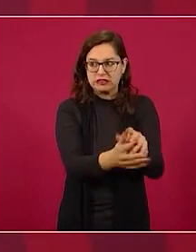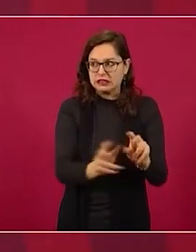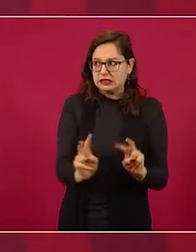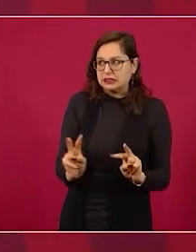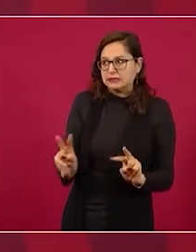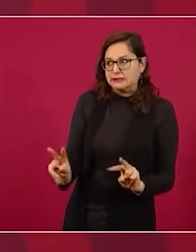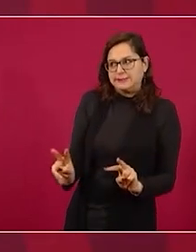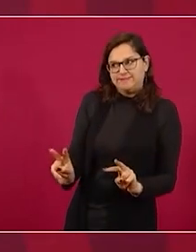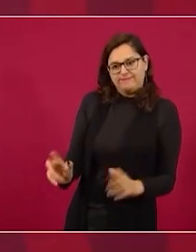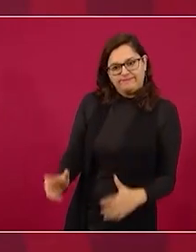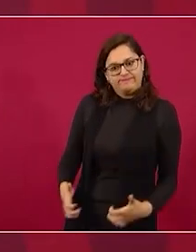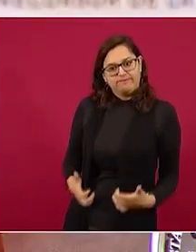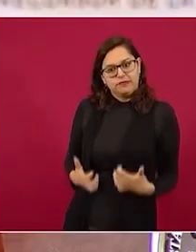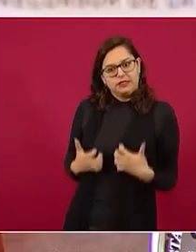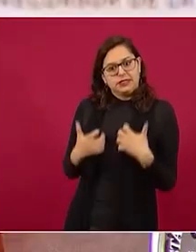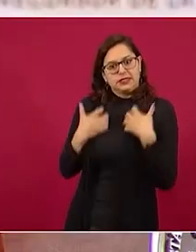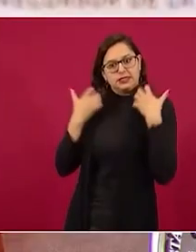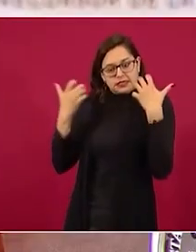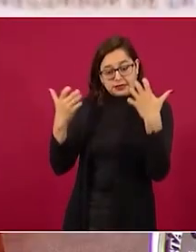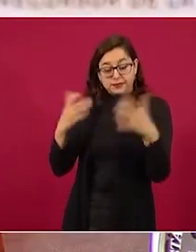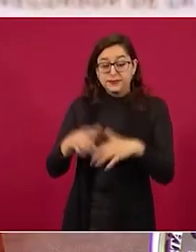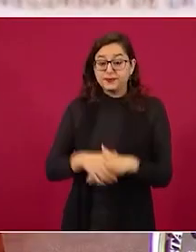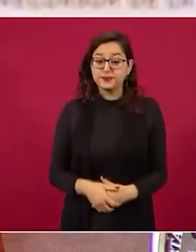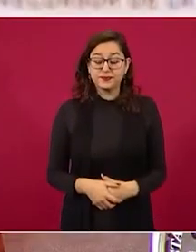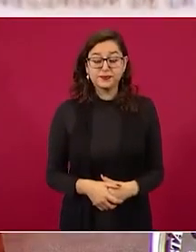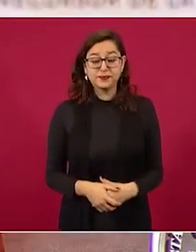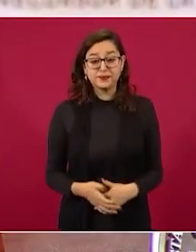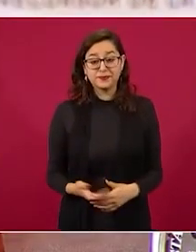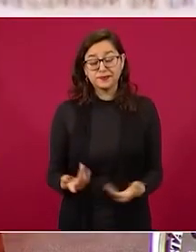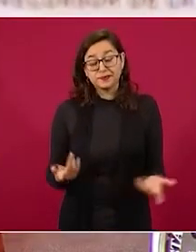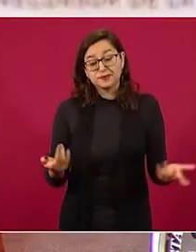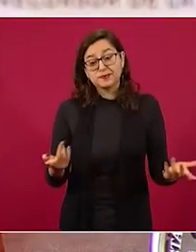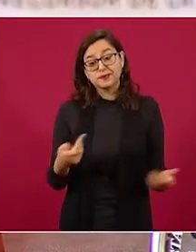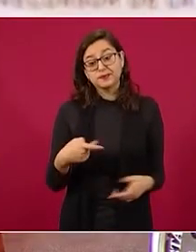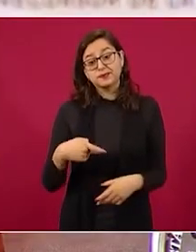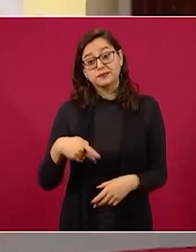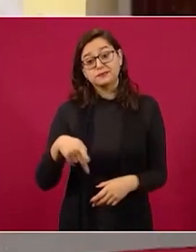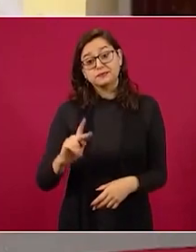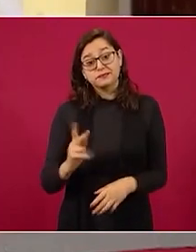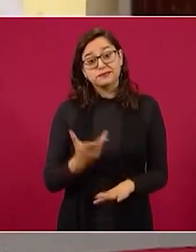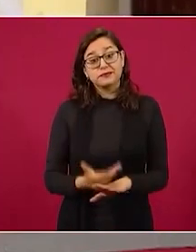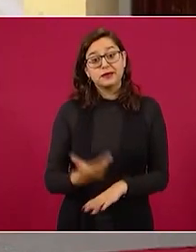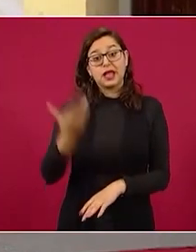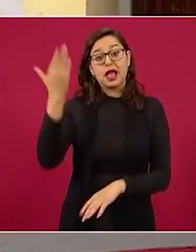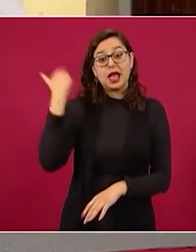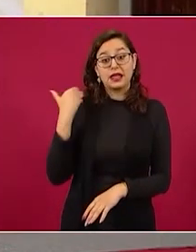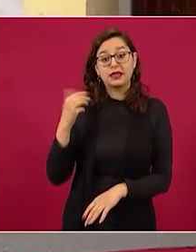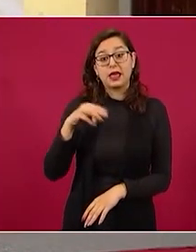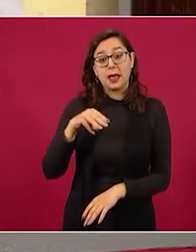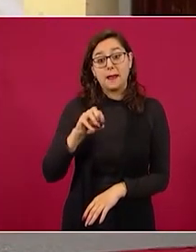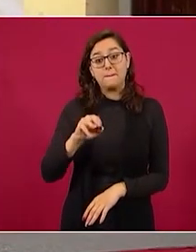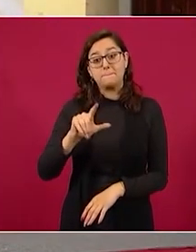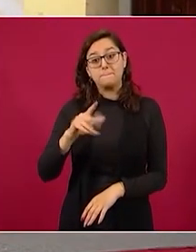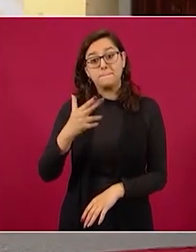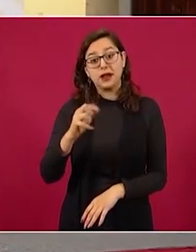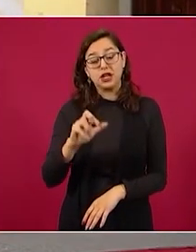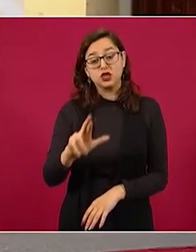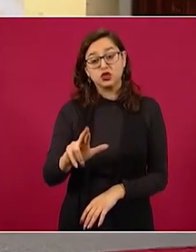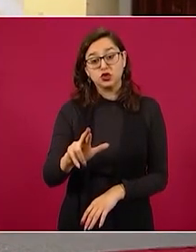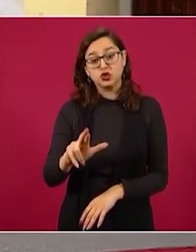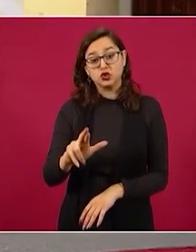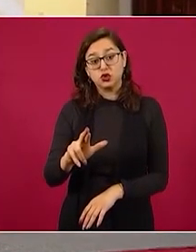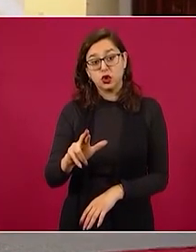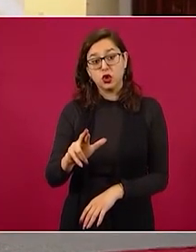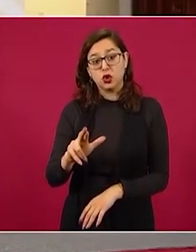pero como decía en el Choro Campo me